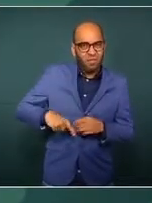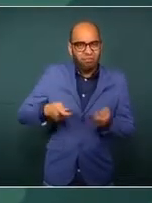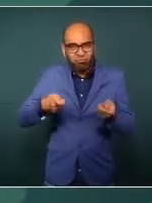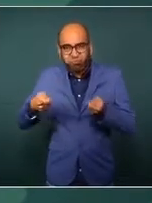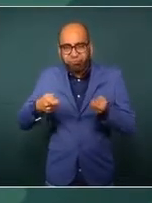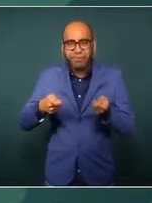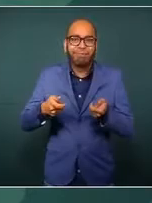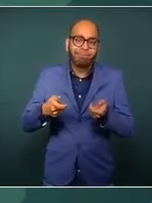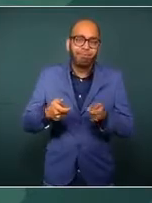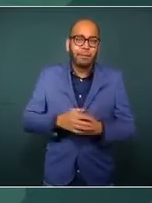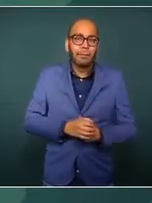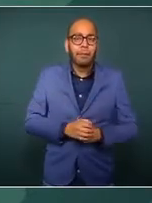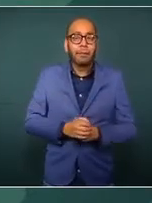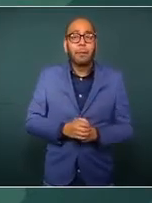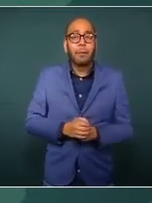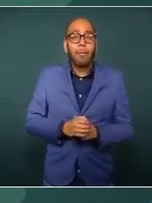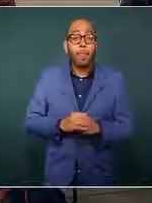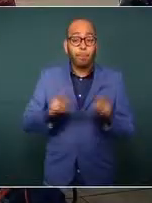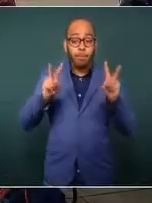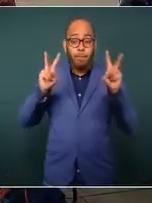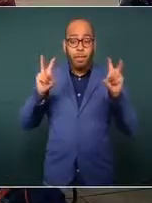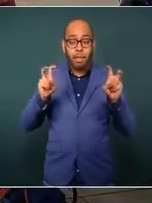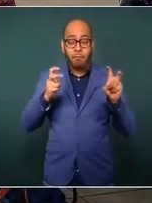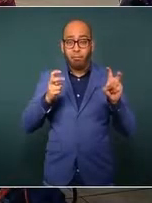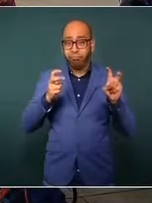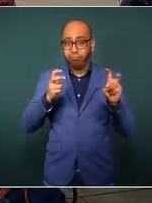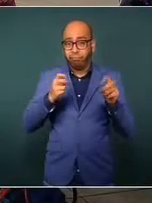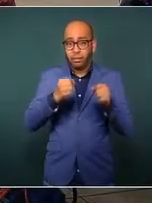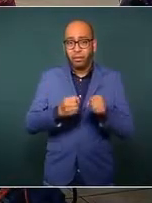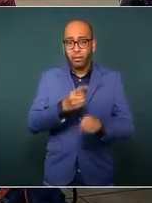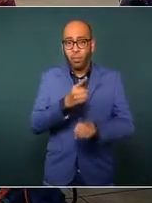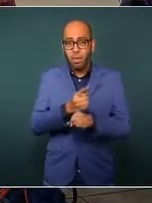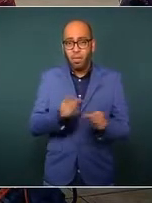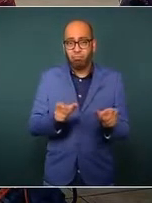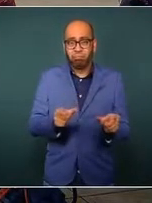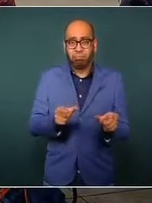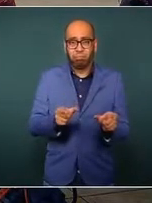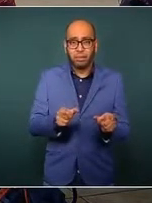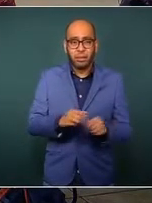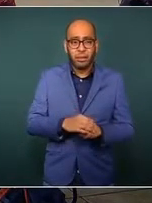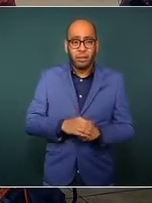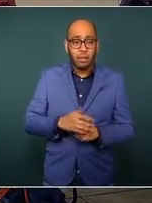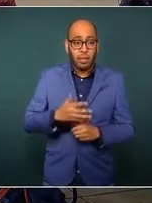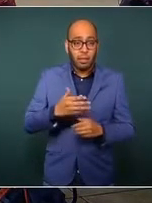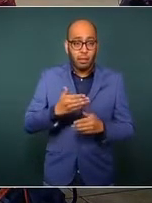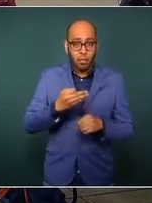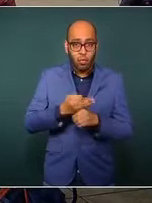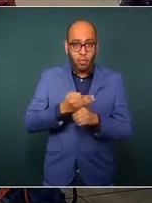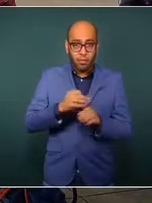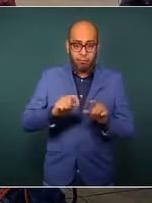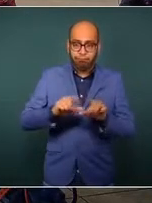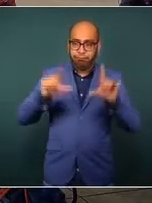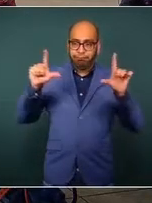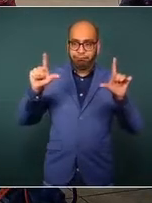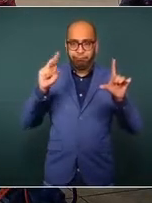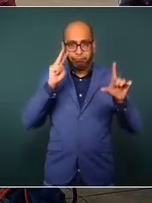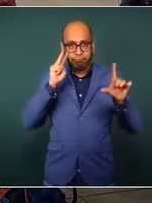En el tema de seguridad, me decían que iban a pasar unas láminas, acá está de este lado,